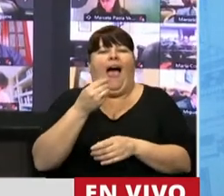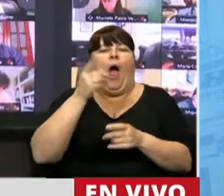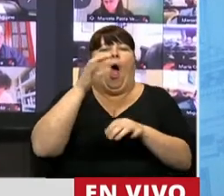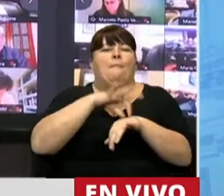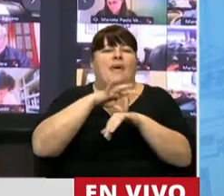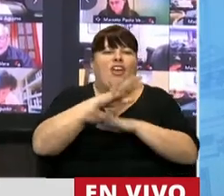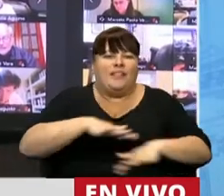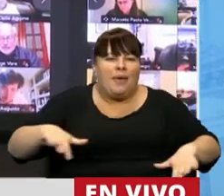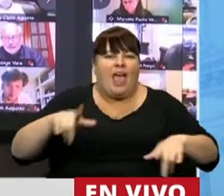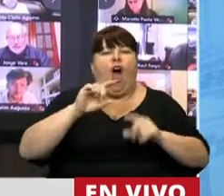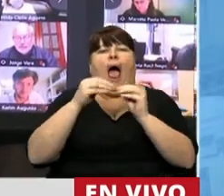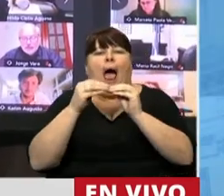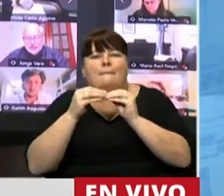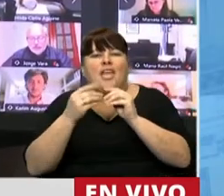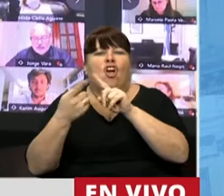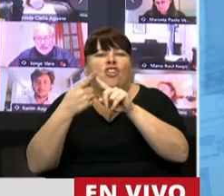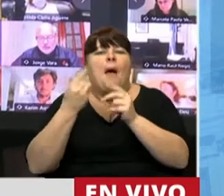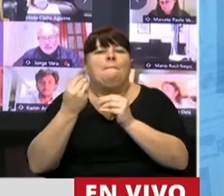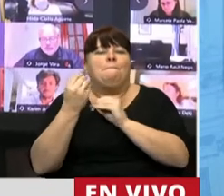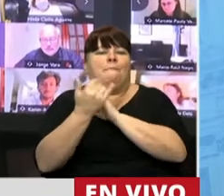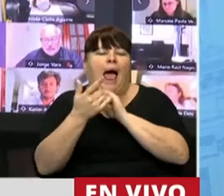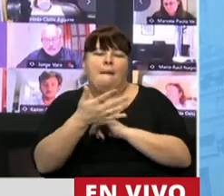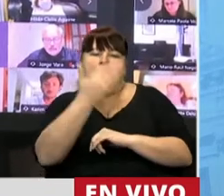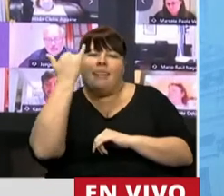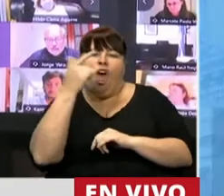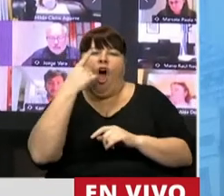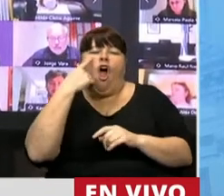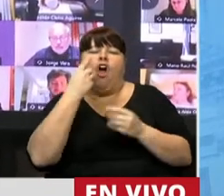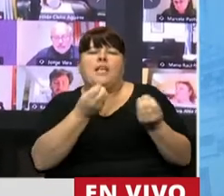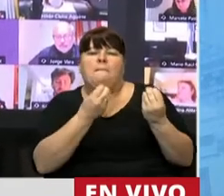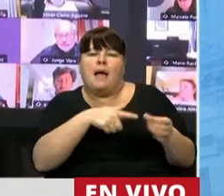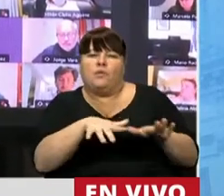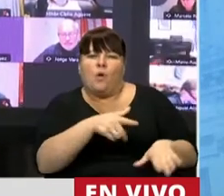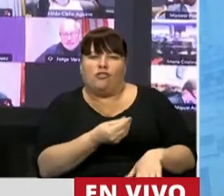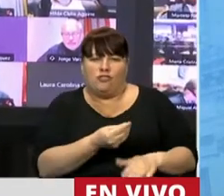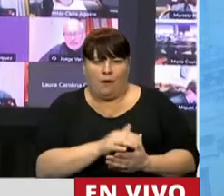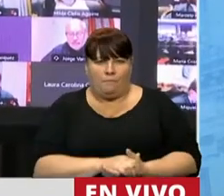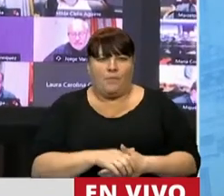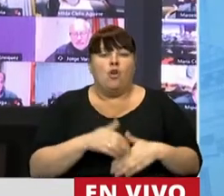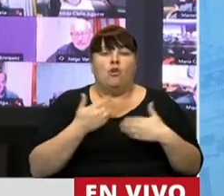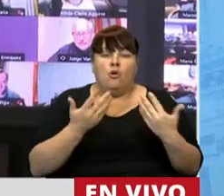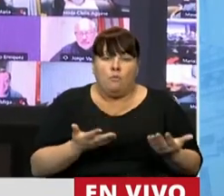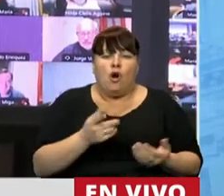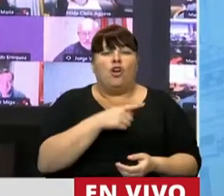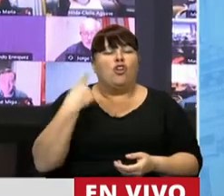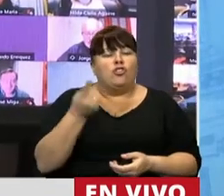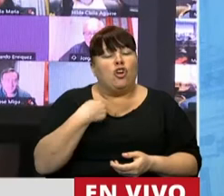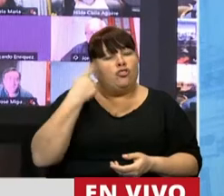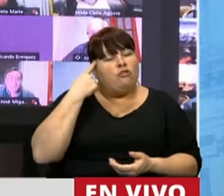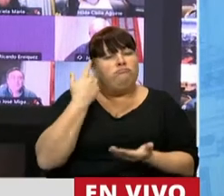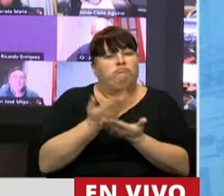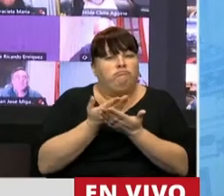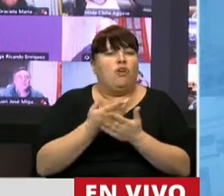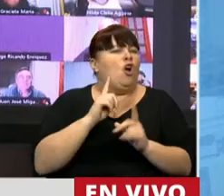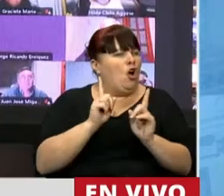pediatra, a un amigo, a alguien que pueda percibir o conocer esta situación. Es por eso que nosotros propiciamos